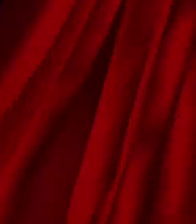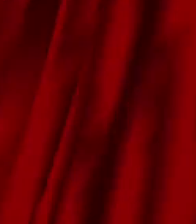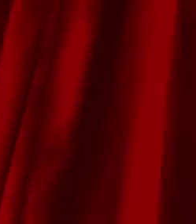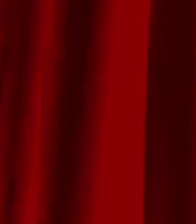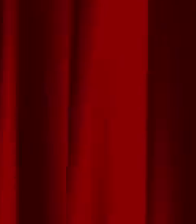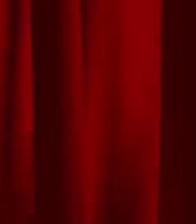de México pueblos